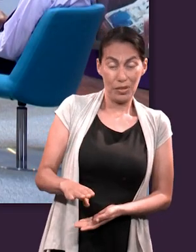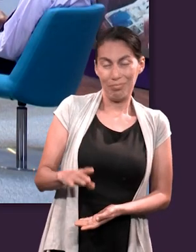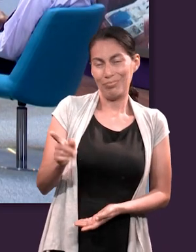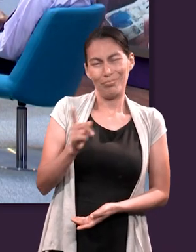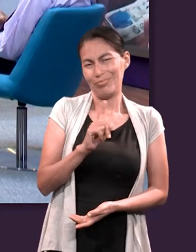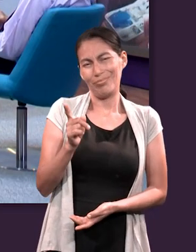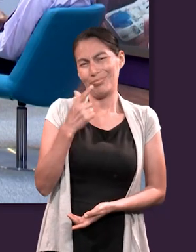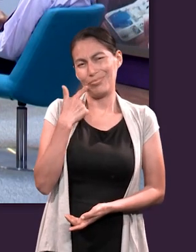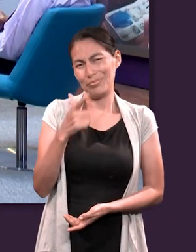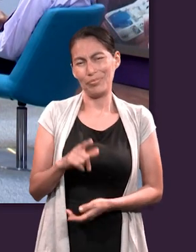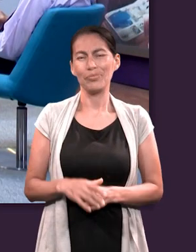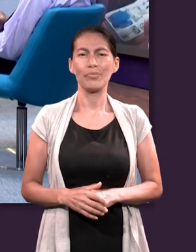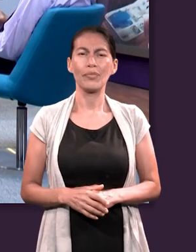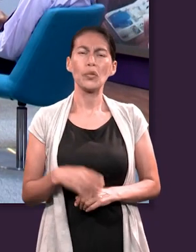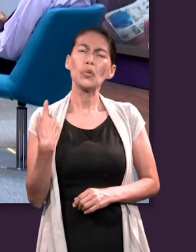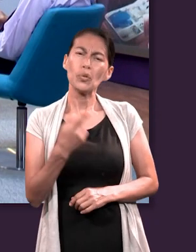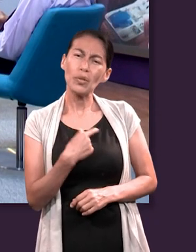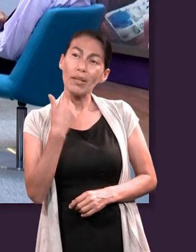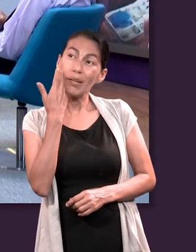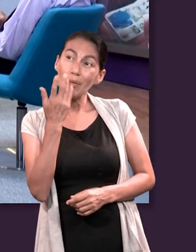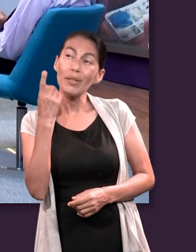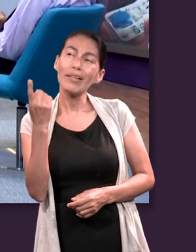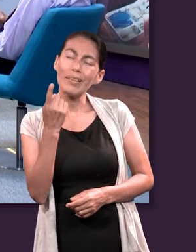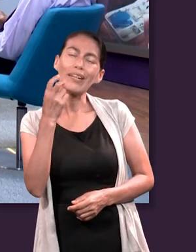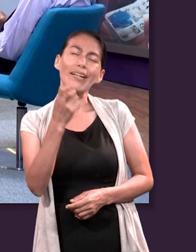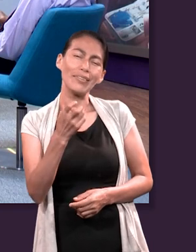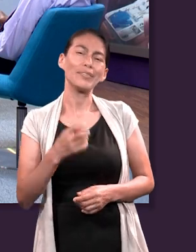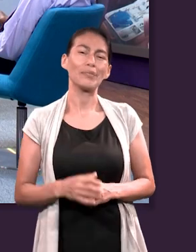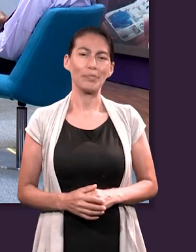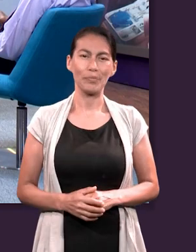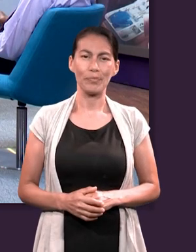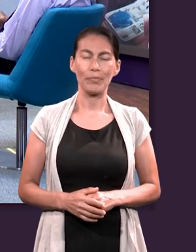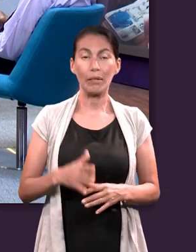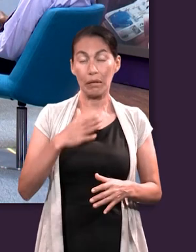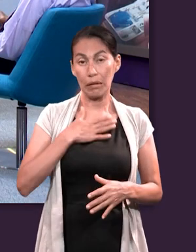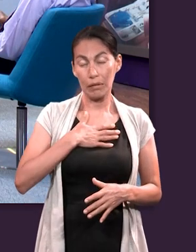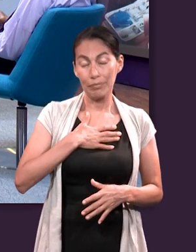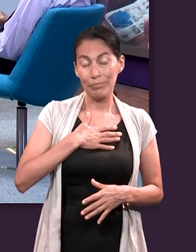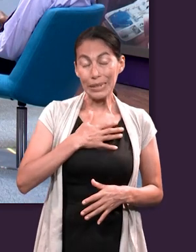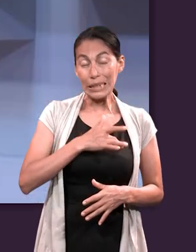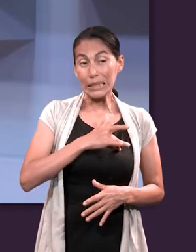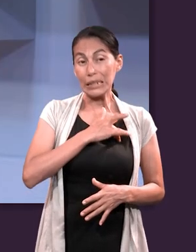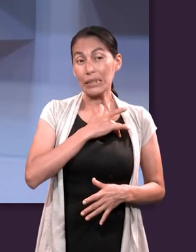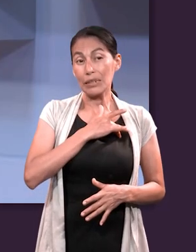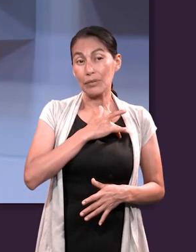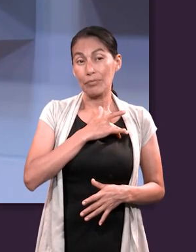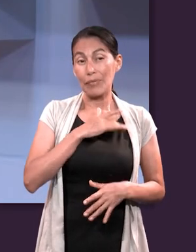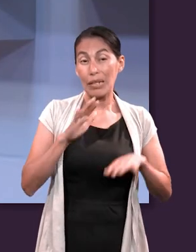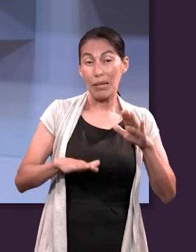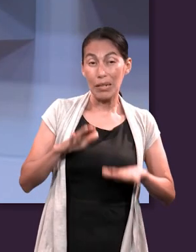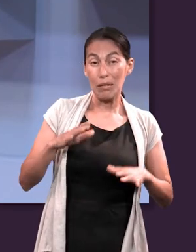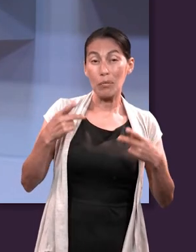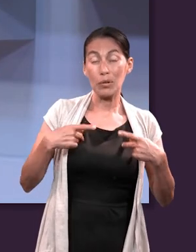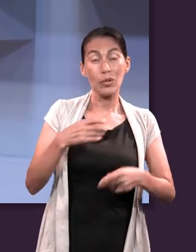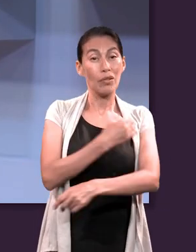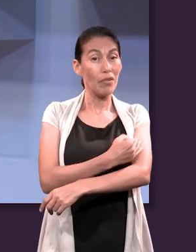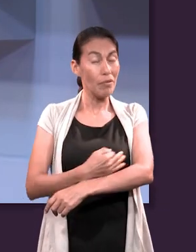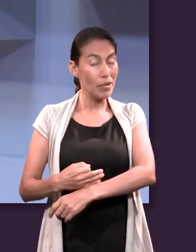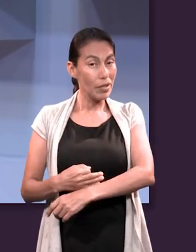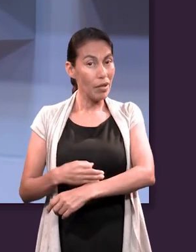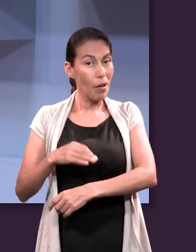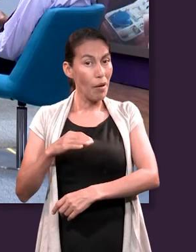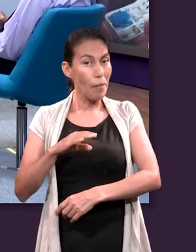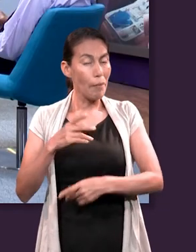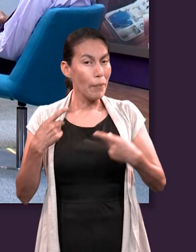que no somos eternos. Y también a veces a mí me ha pasado después de que fallecieron algún ser querido, uno lo sueña,